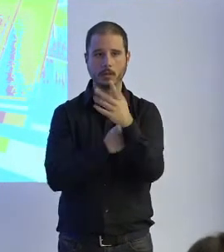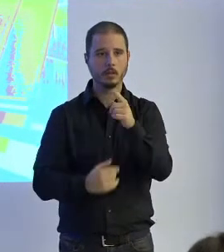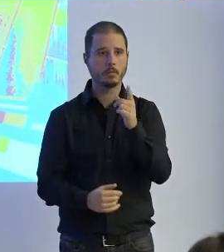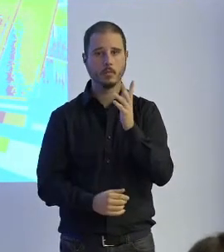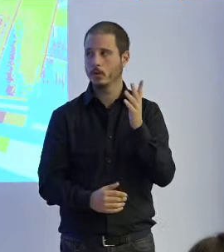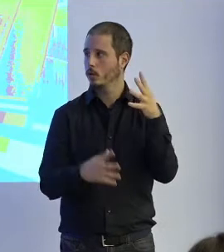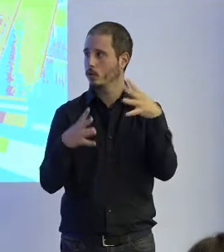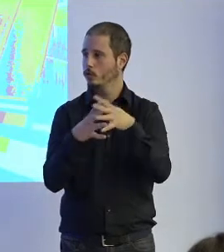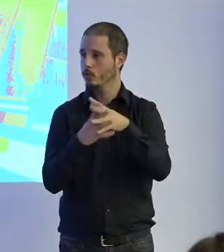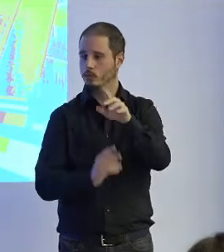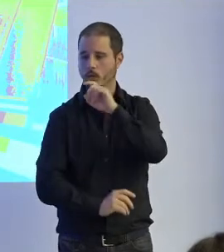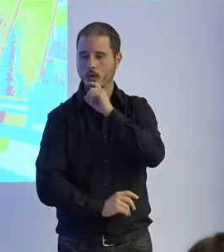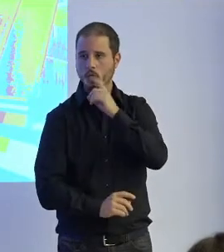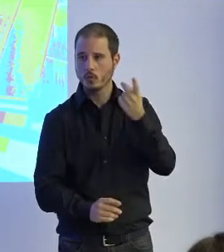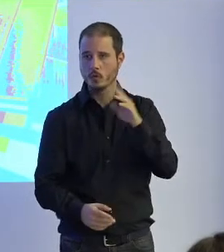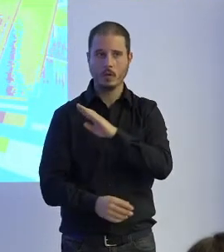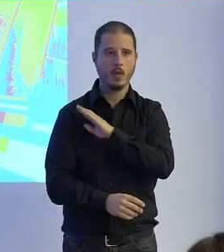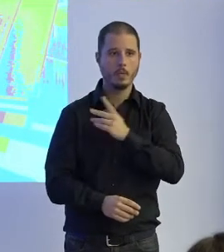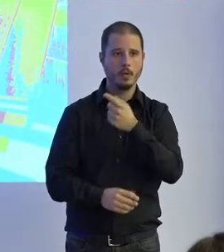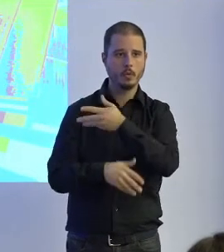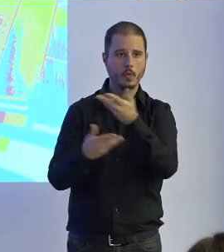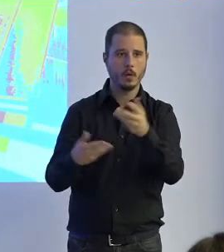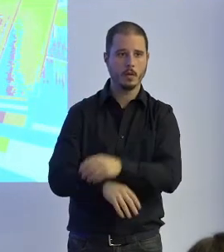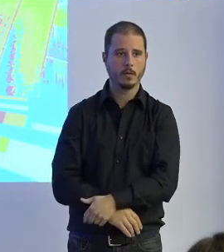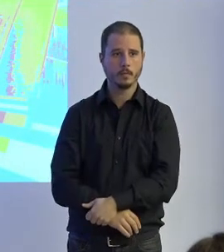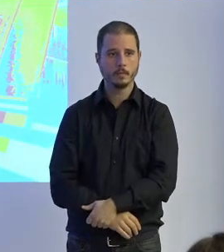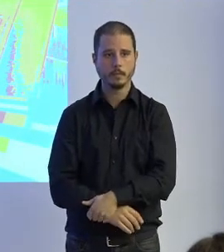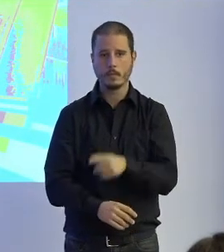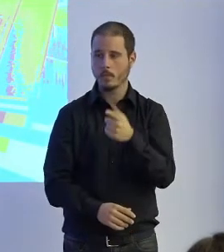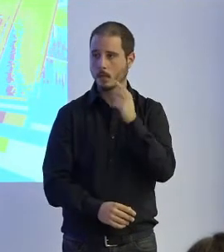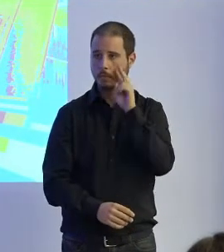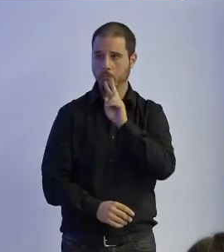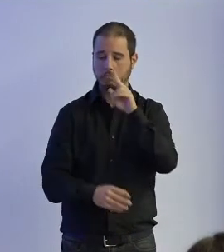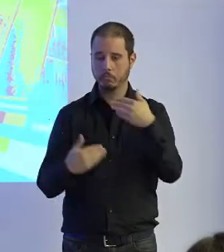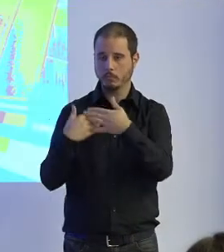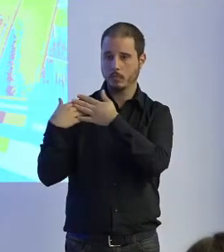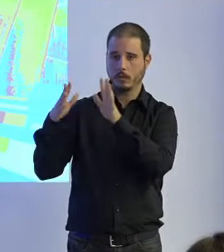como está estructurado los diferentes dominios de mercado es una publicación está abierta se puede descargar